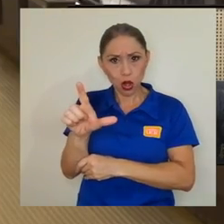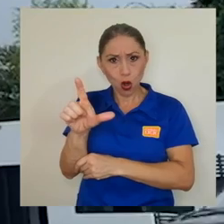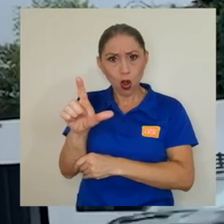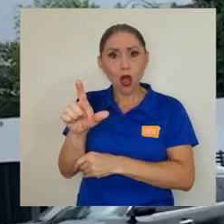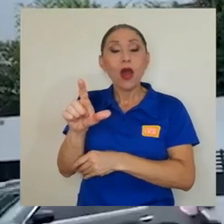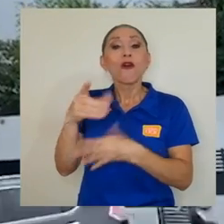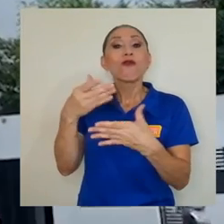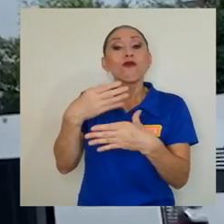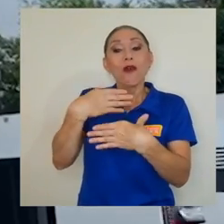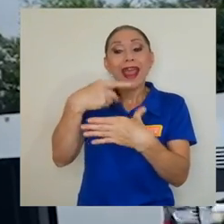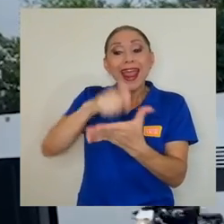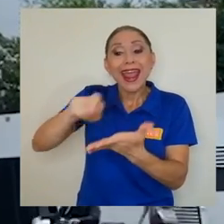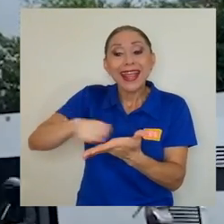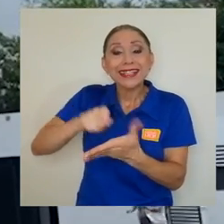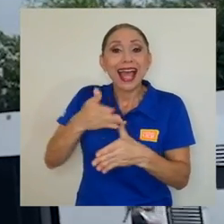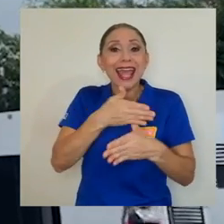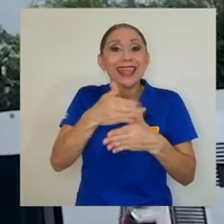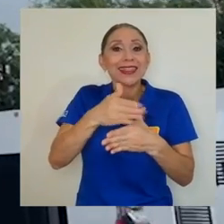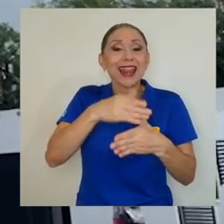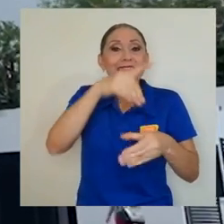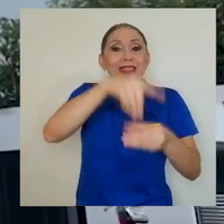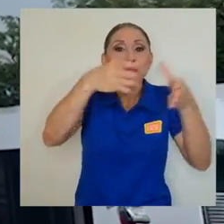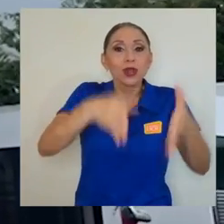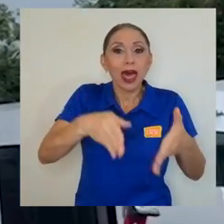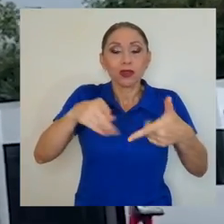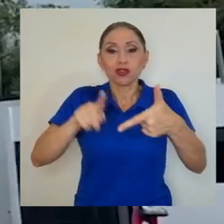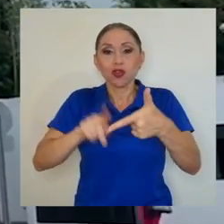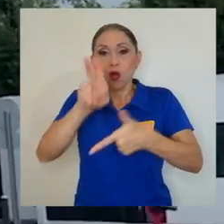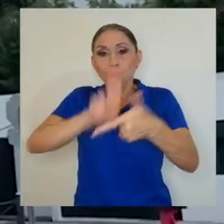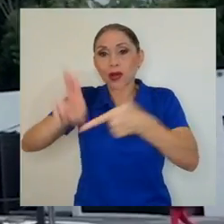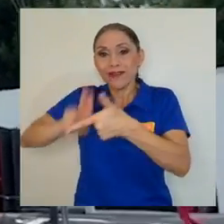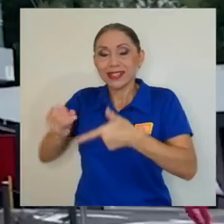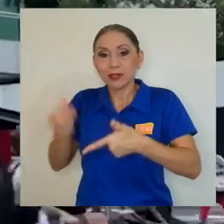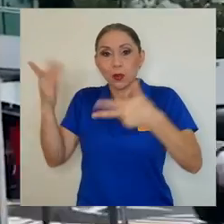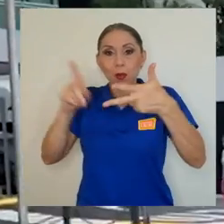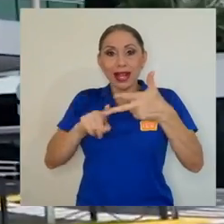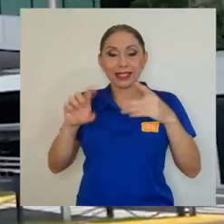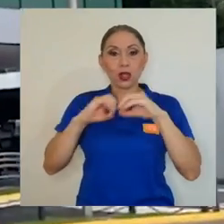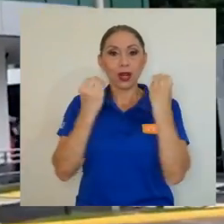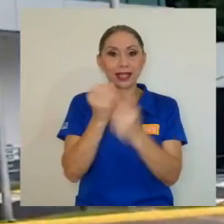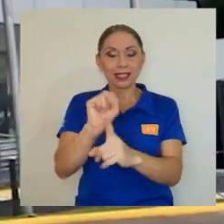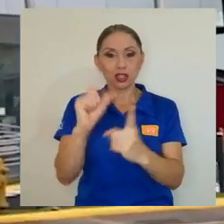construida entre diputados, universidades públicas y organizaciones sociales.